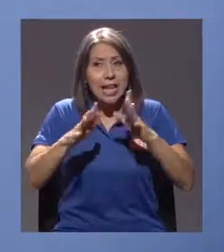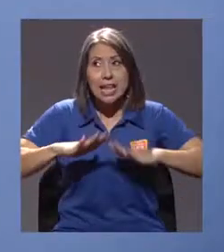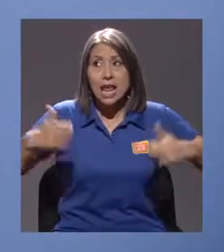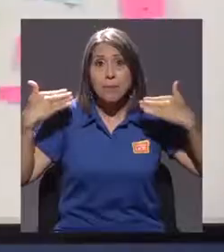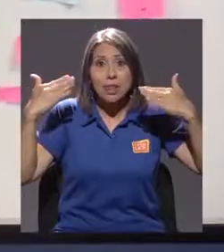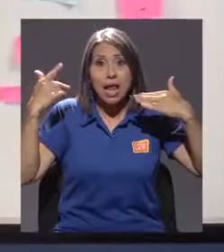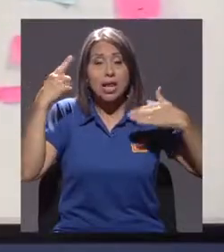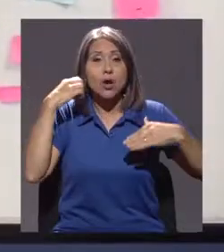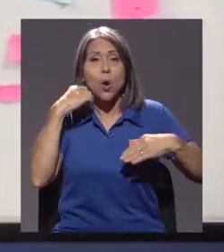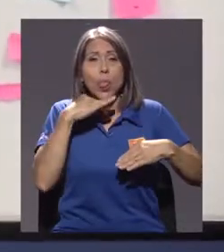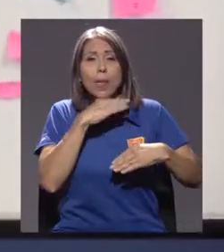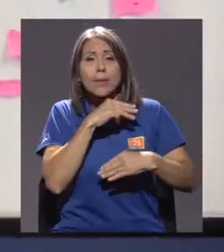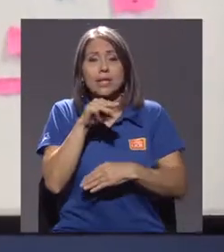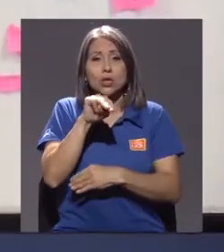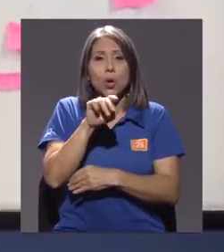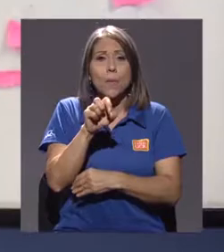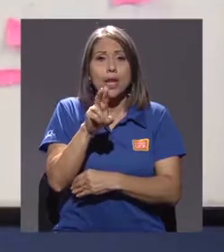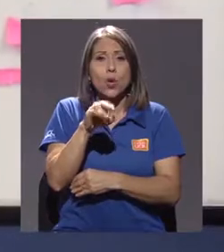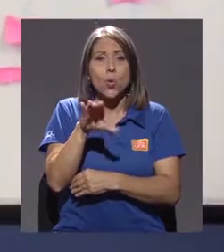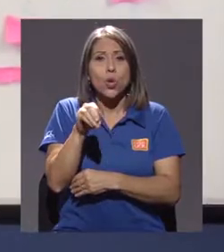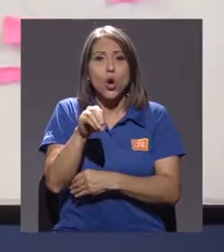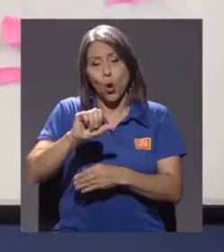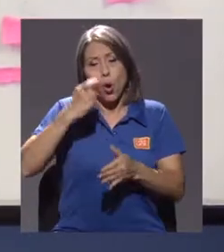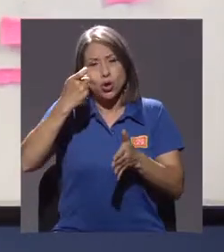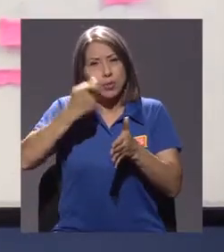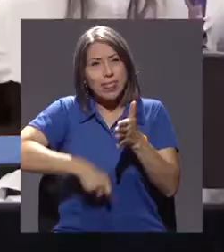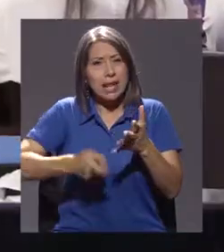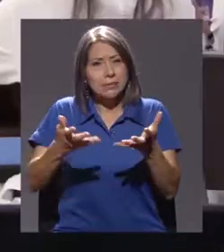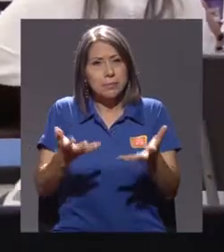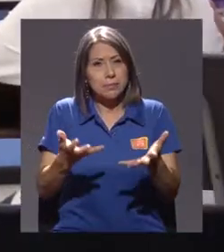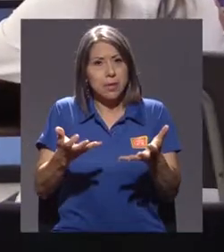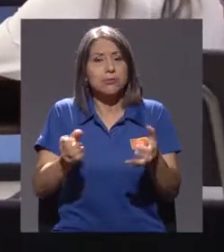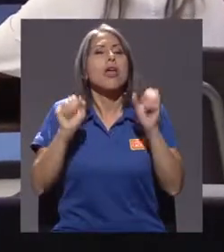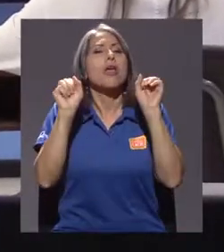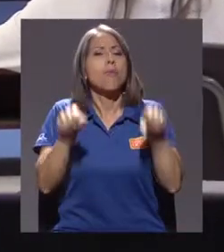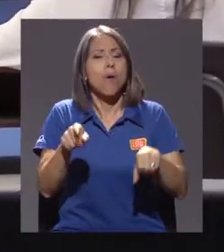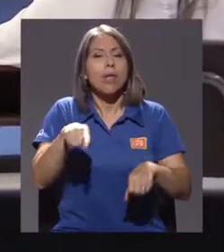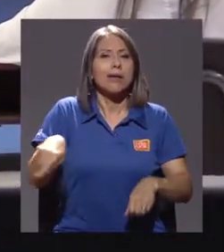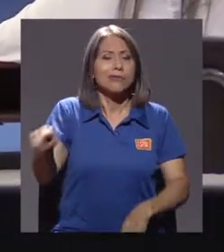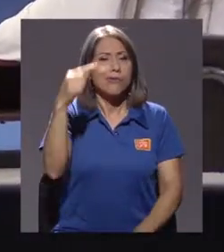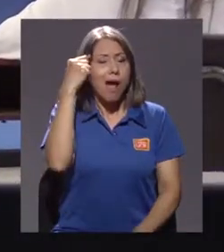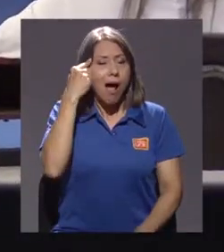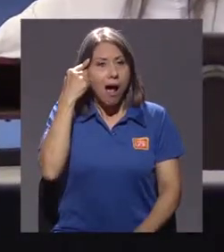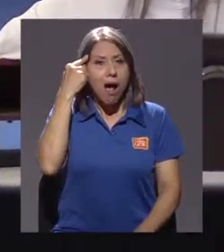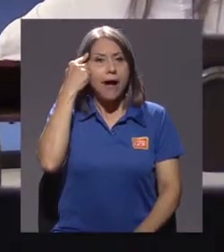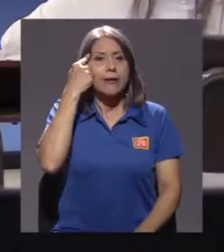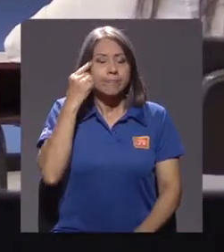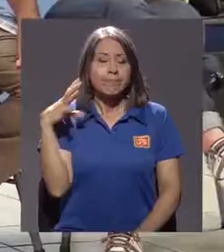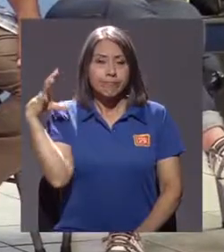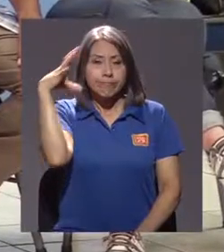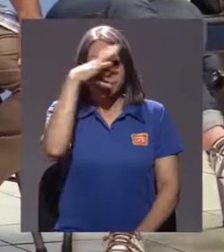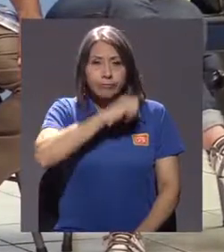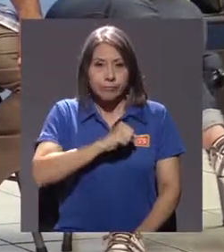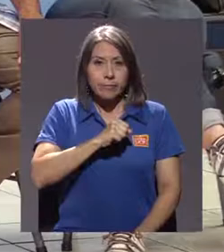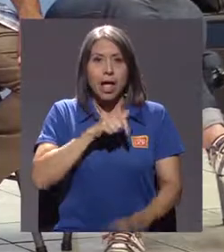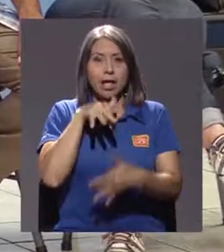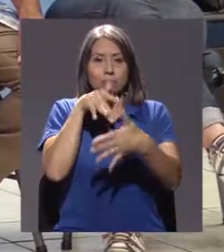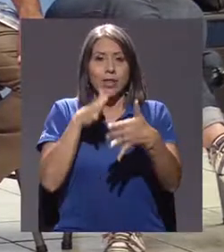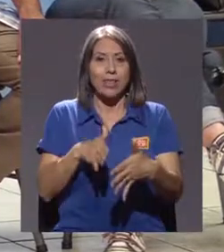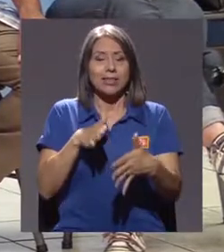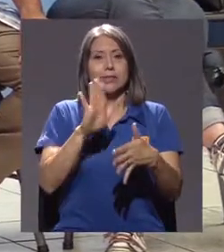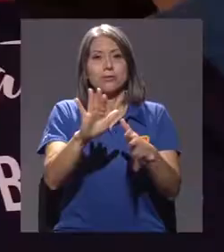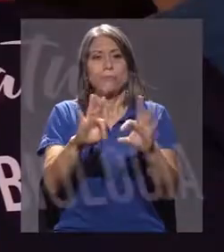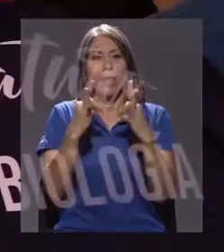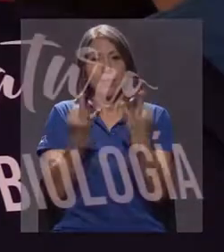con mercurio y otros metales pesados y así puedan generar una mayor conciencia entre el estudiantado y sus familias.